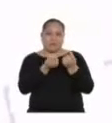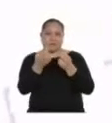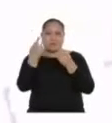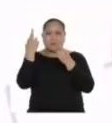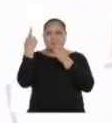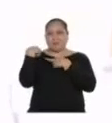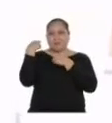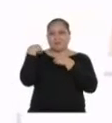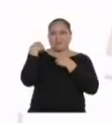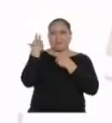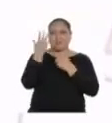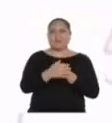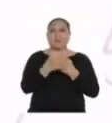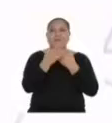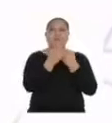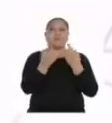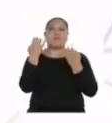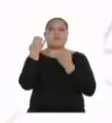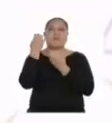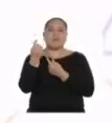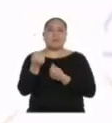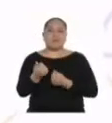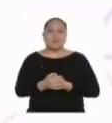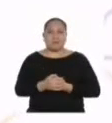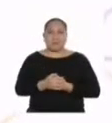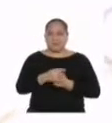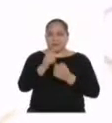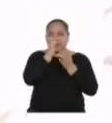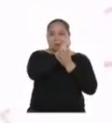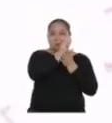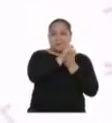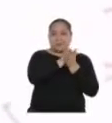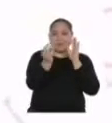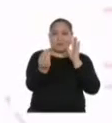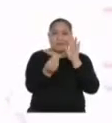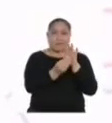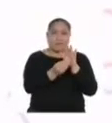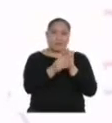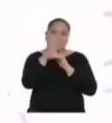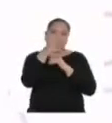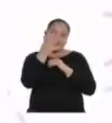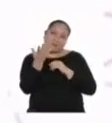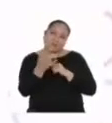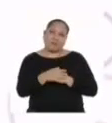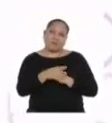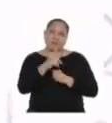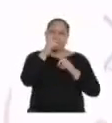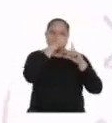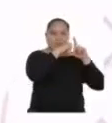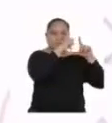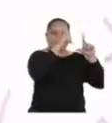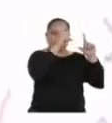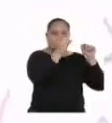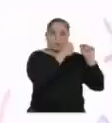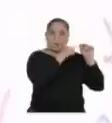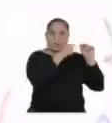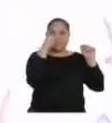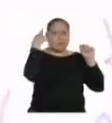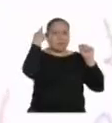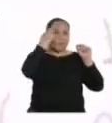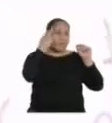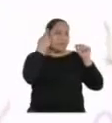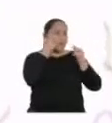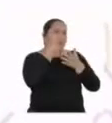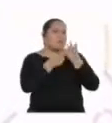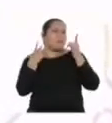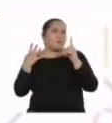responsablemente los recursos económicos. Tu texto debe incluir, al menos, un párrafo donde reflexiones